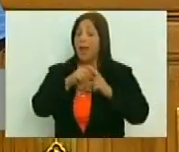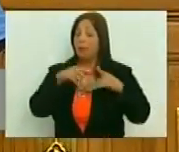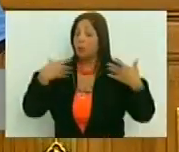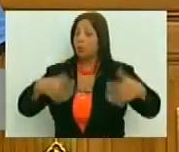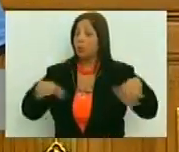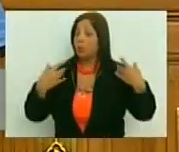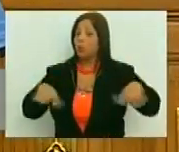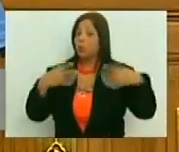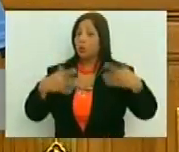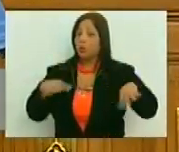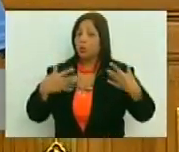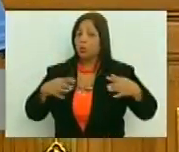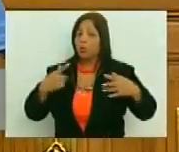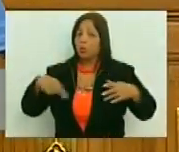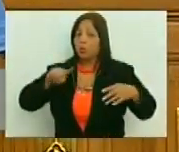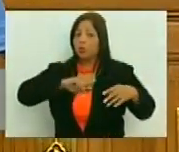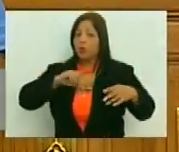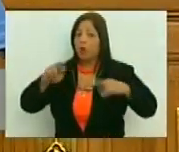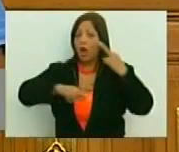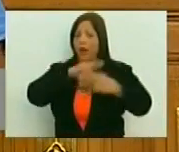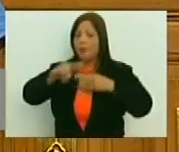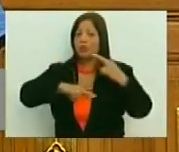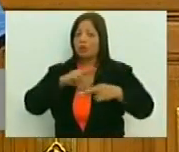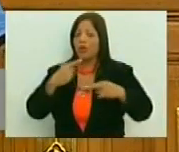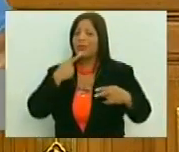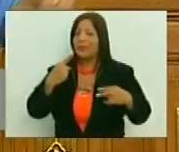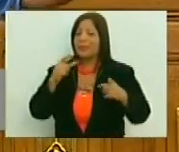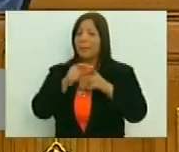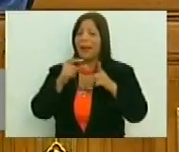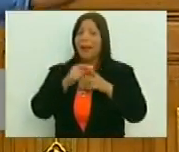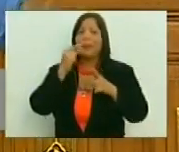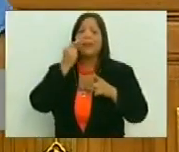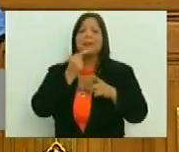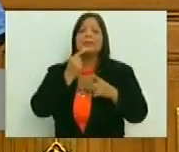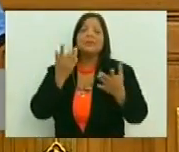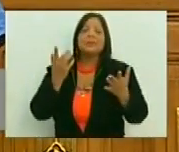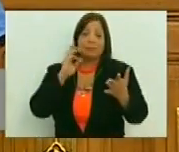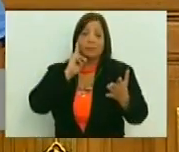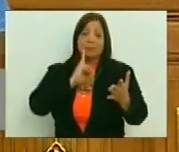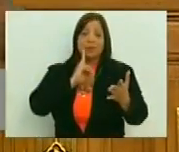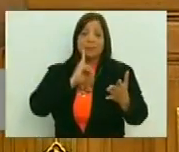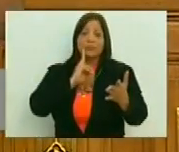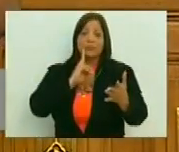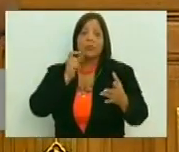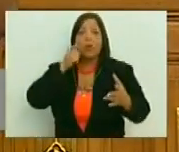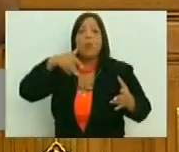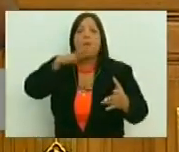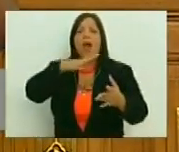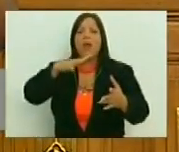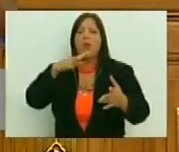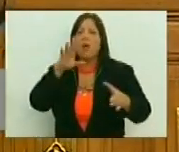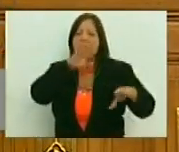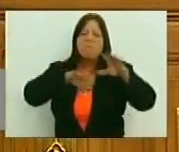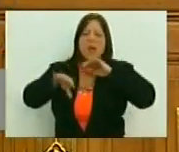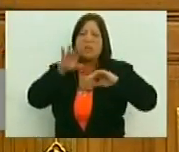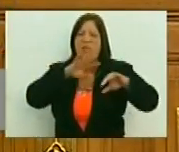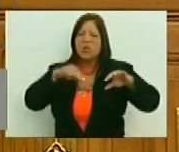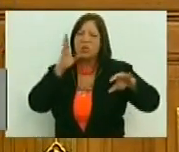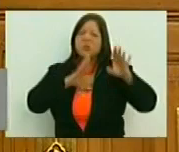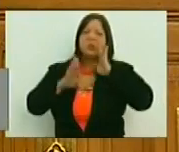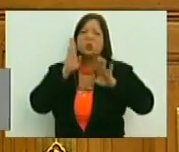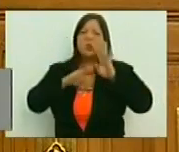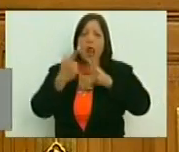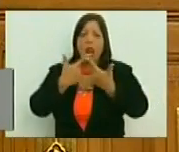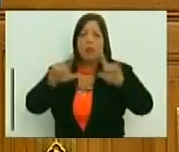sobre todo quienes nos planteamos una revolución, aquella que dice que un pueblo pervertido alcanza su